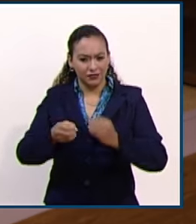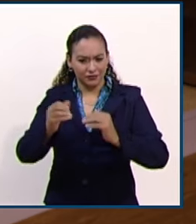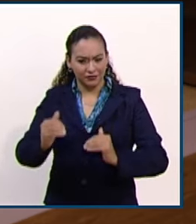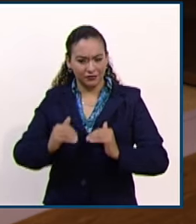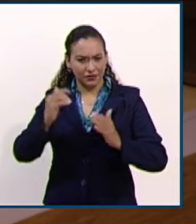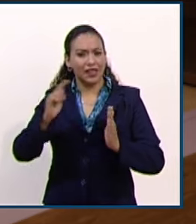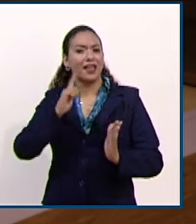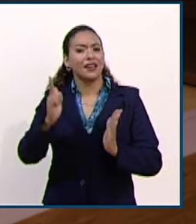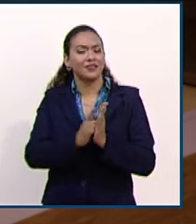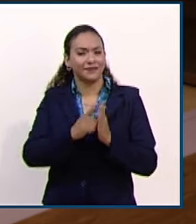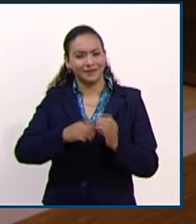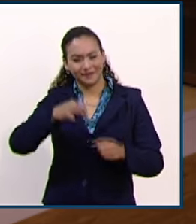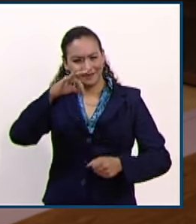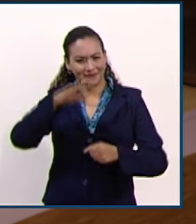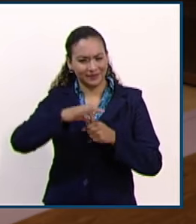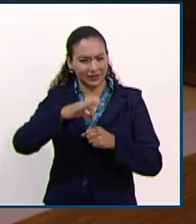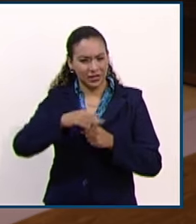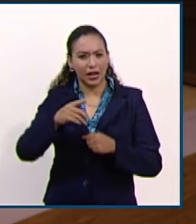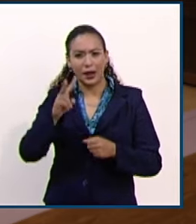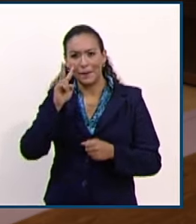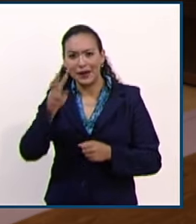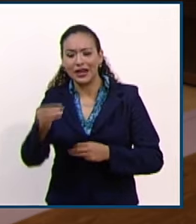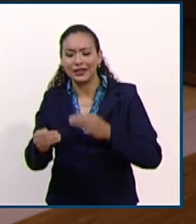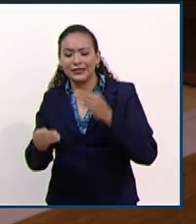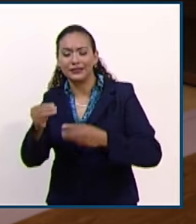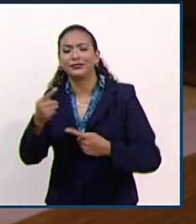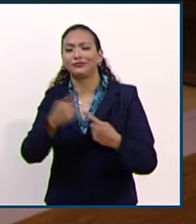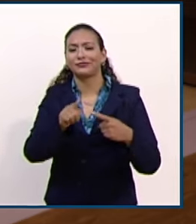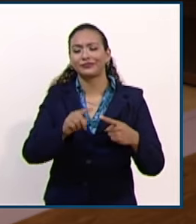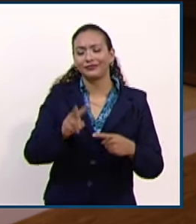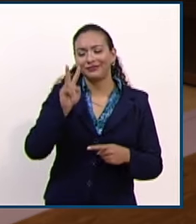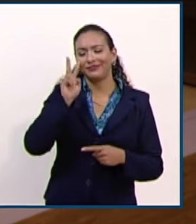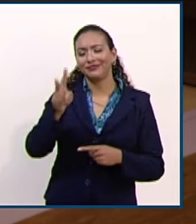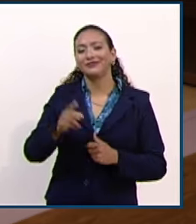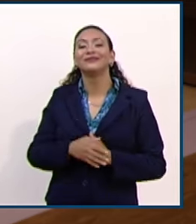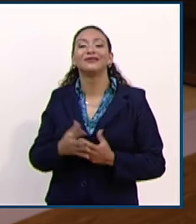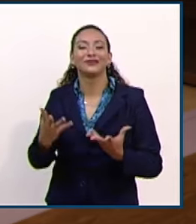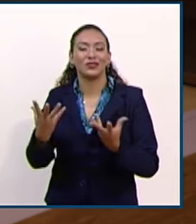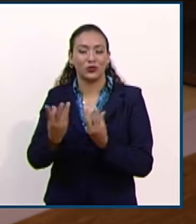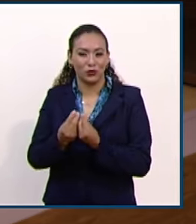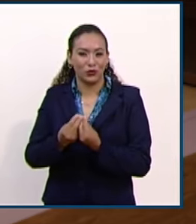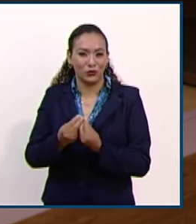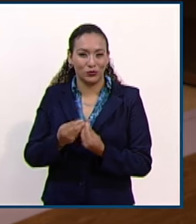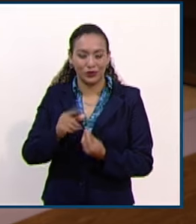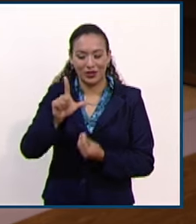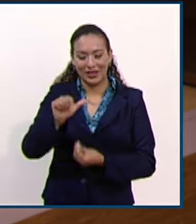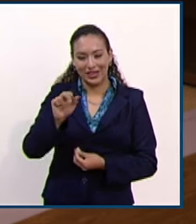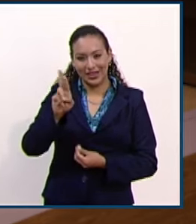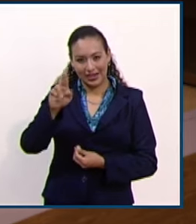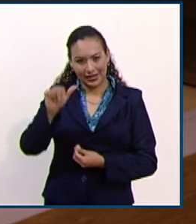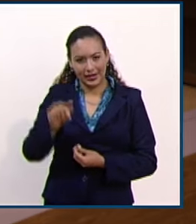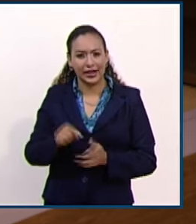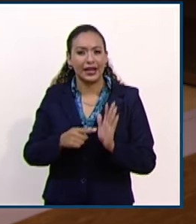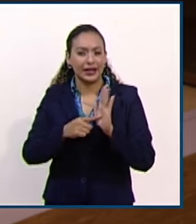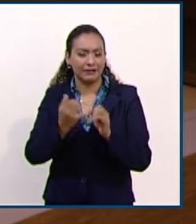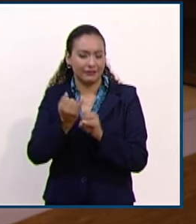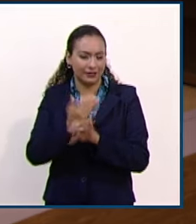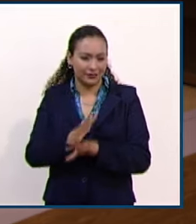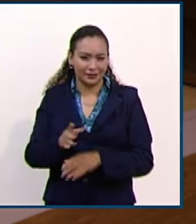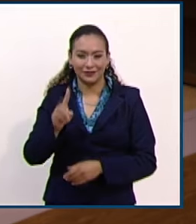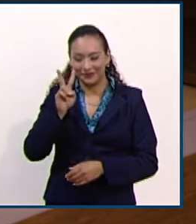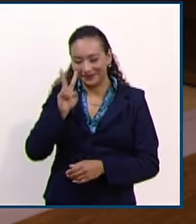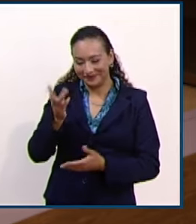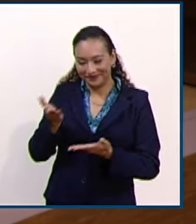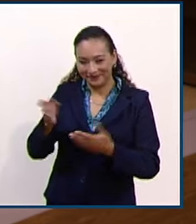Electoral Comentarios de Magistraturas Locales. Ahí estuvo mi compañera Laura Murillo con todos los detalles de la información. Laura,